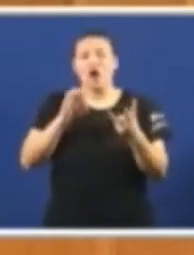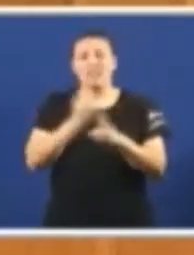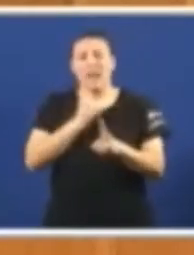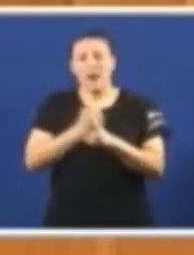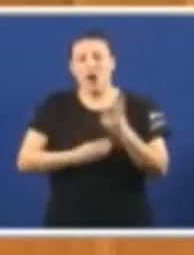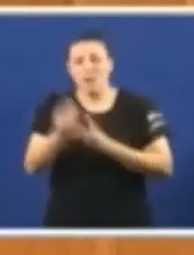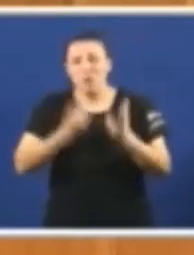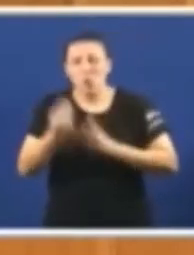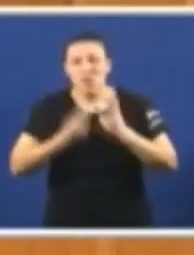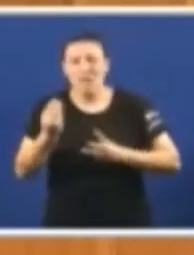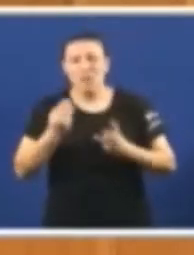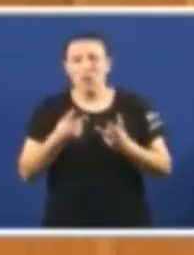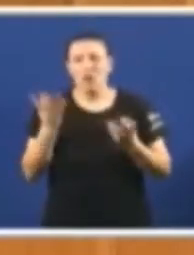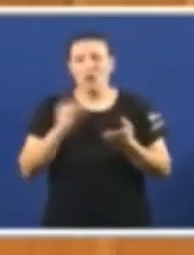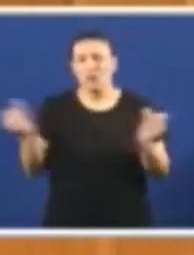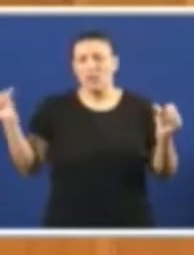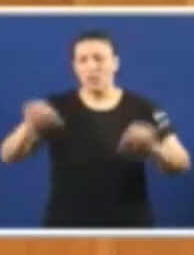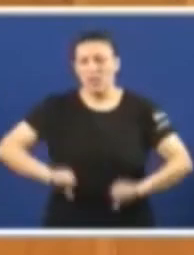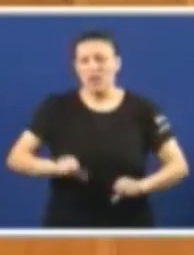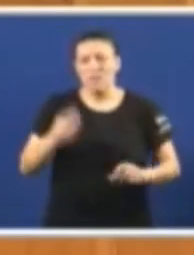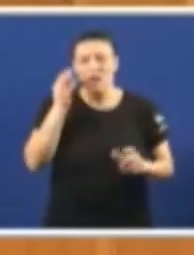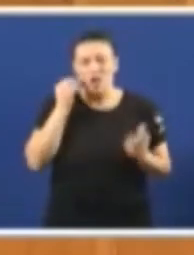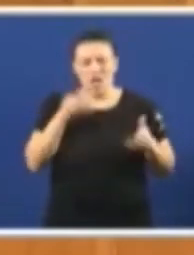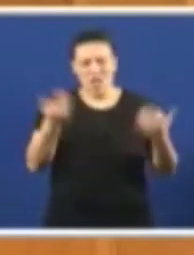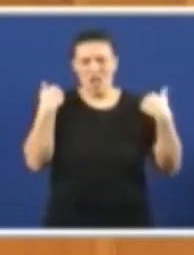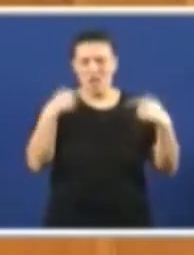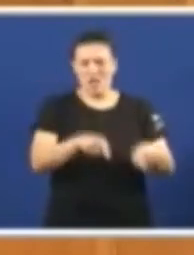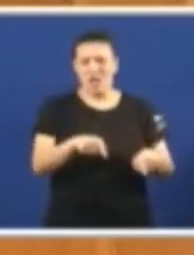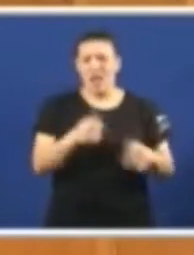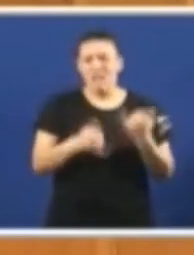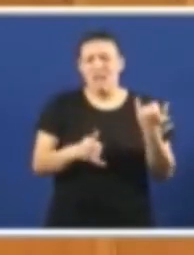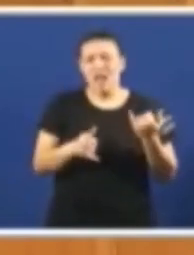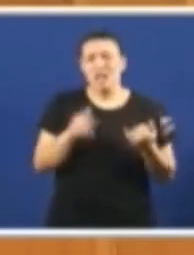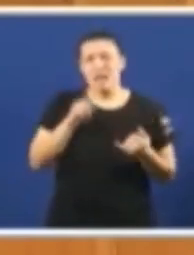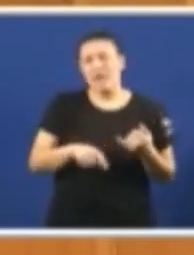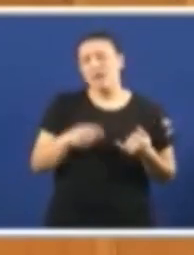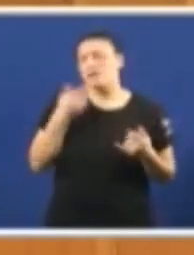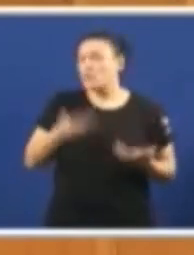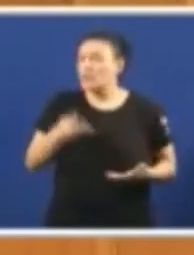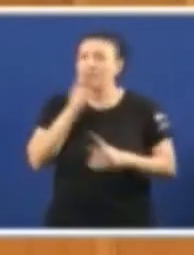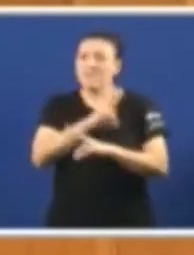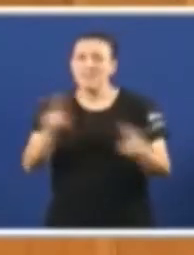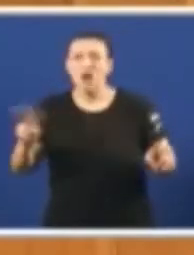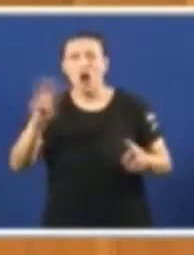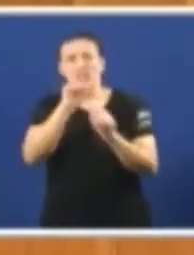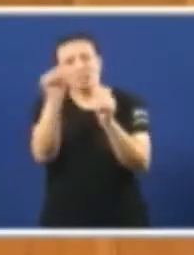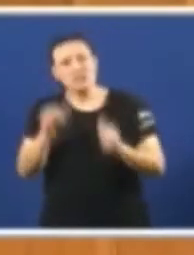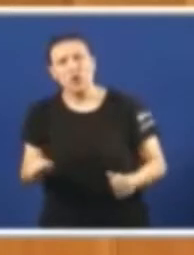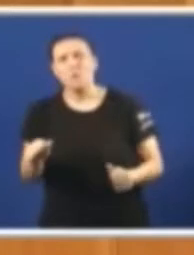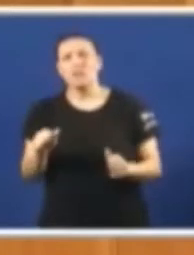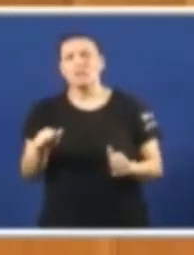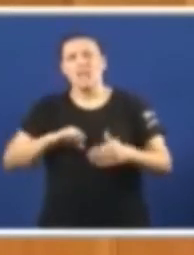reproductivo que sigue caendo mayoritariamente sobre as mulleres e tamén temos que por o acento en visibilizar todas esas outras formas de